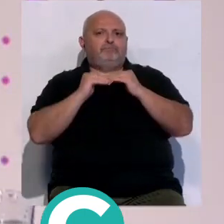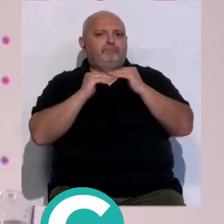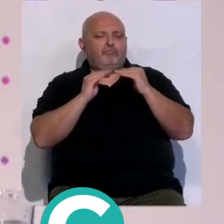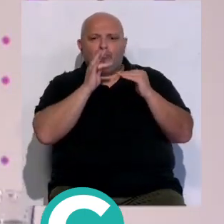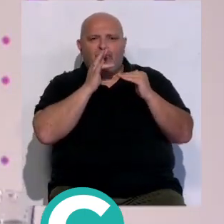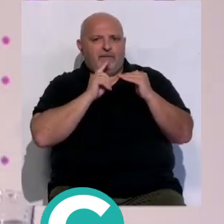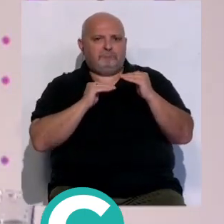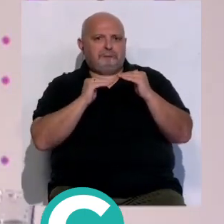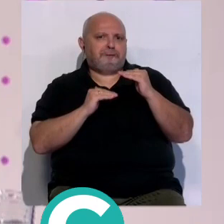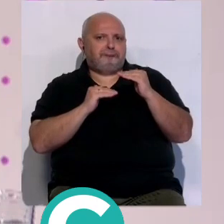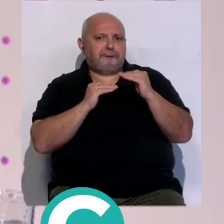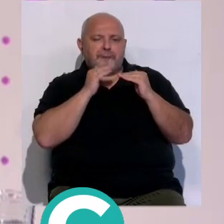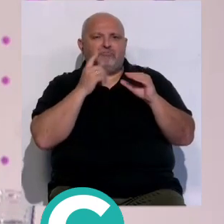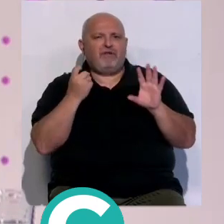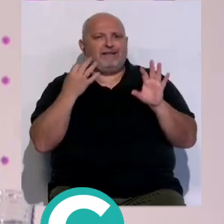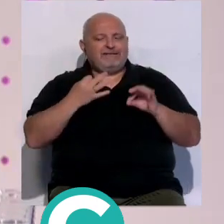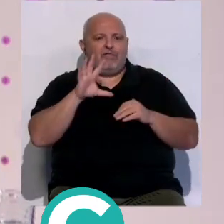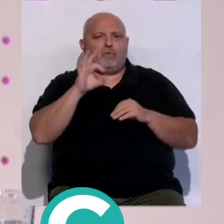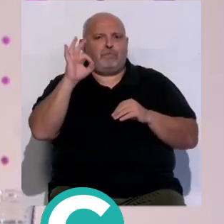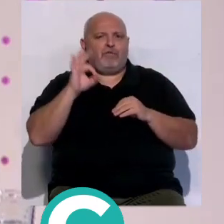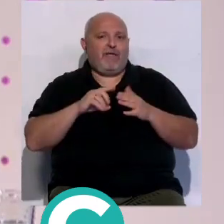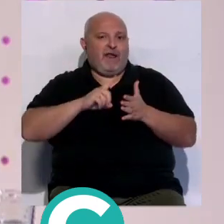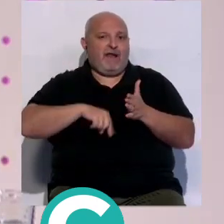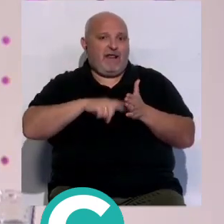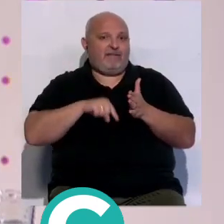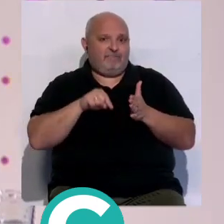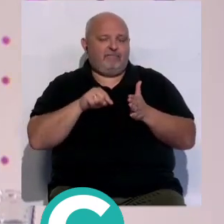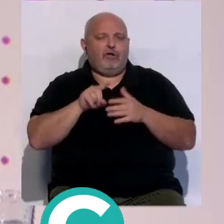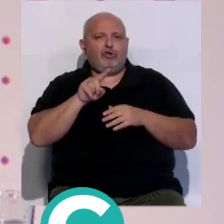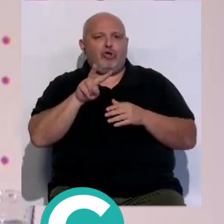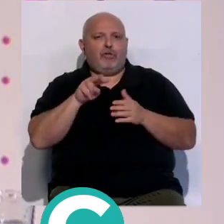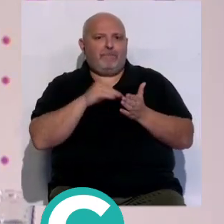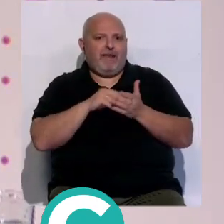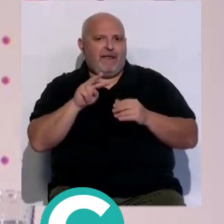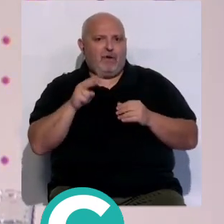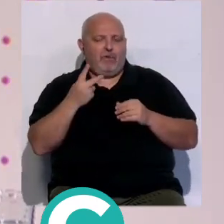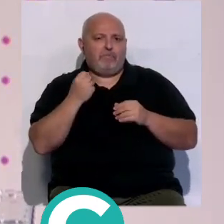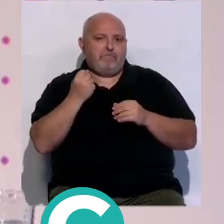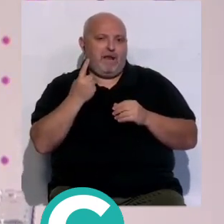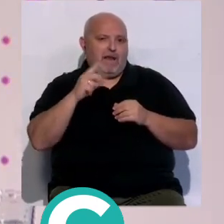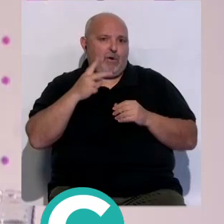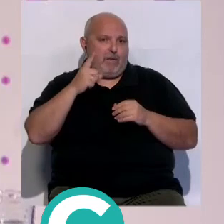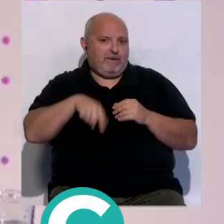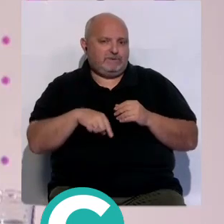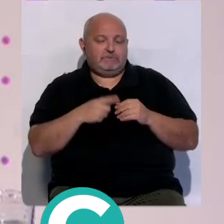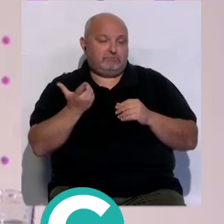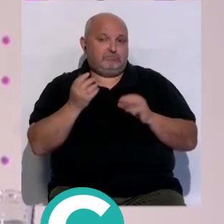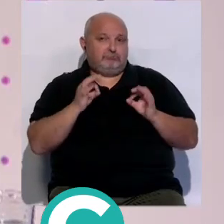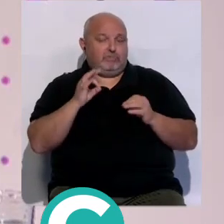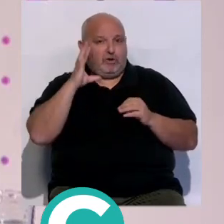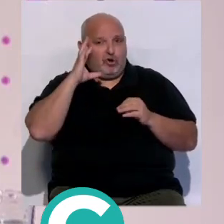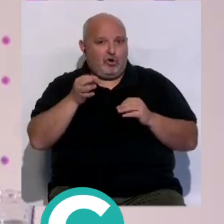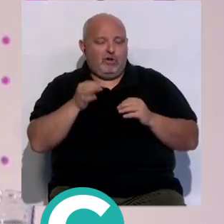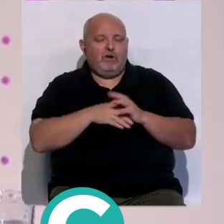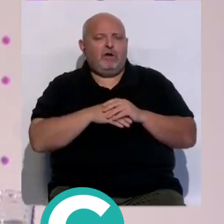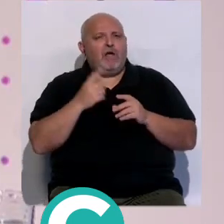máximo de la ayuda no llegan hasta los 6, era el 50% del alquiler por tanto 12.000 euros, 1.000 euros al mes entendíamos que era un alquiler razonable